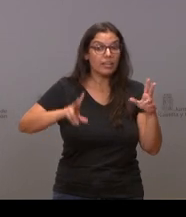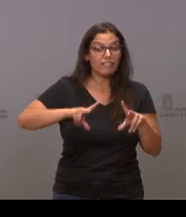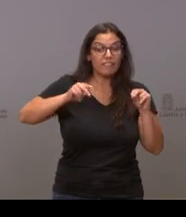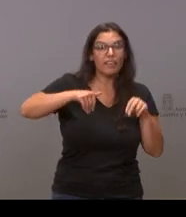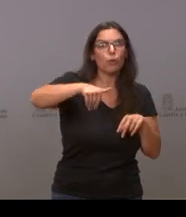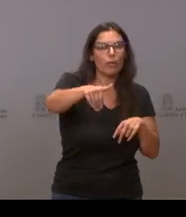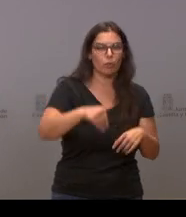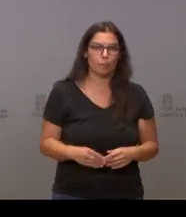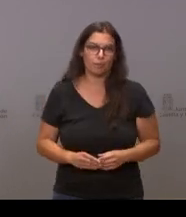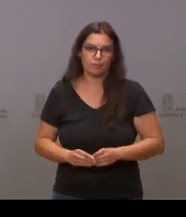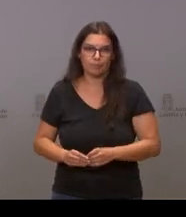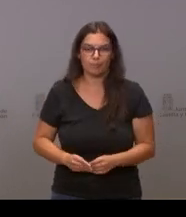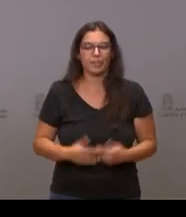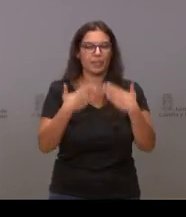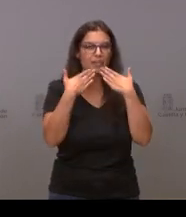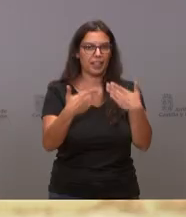esa teleasistencia. Gracias.